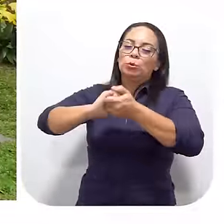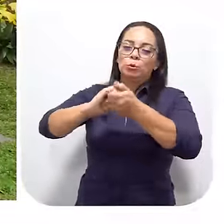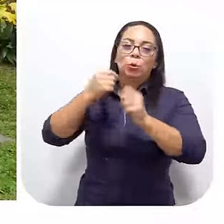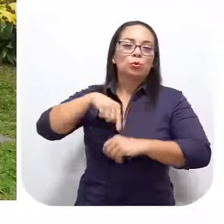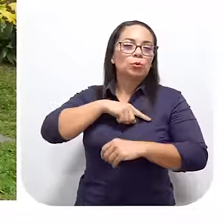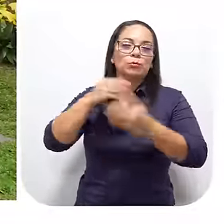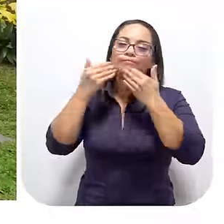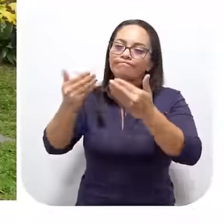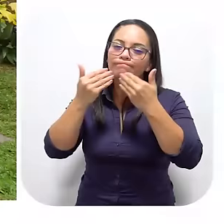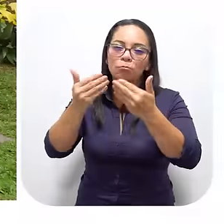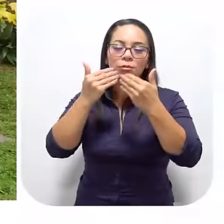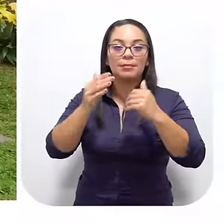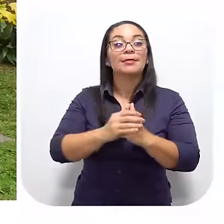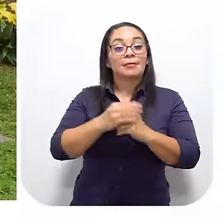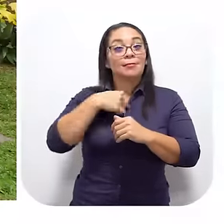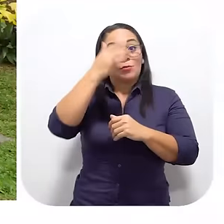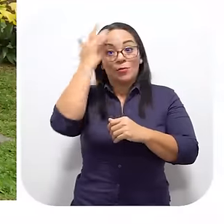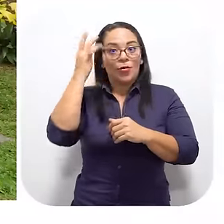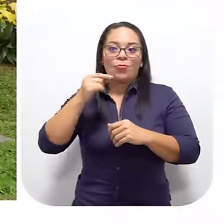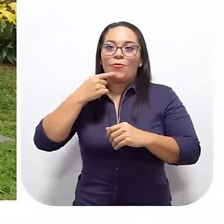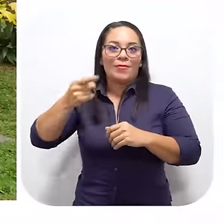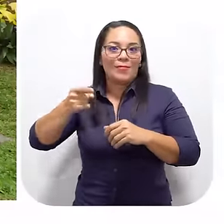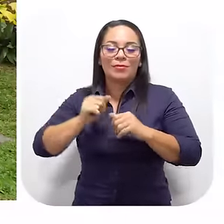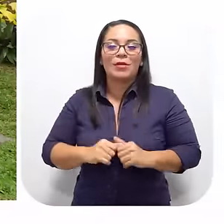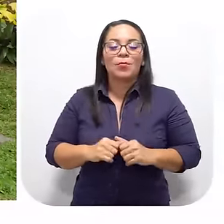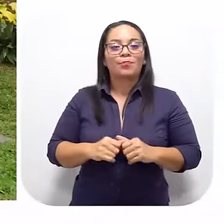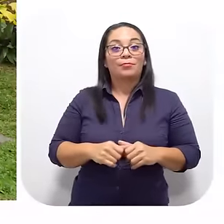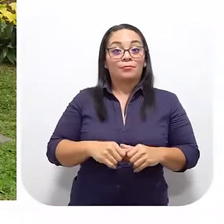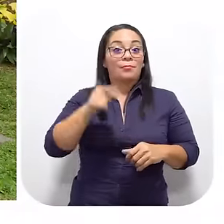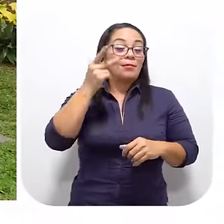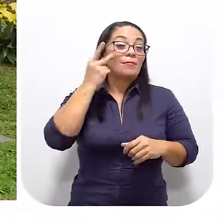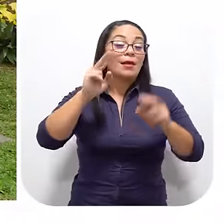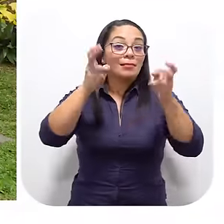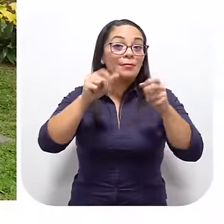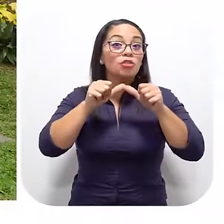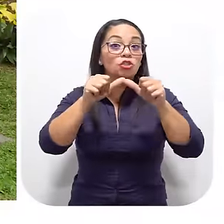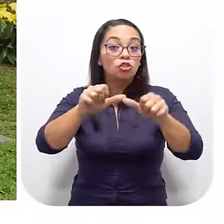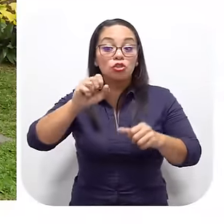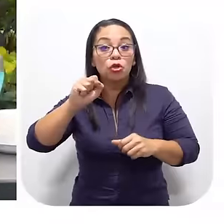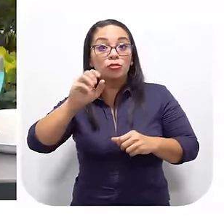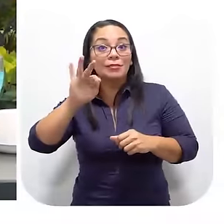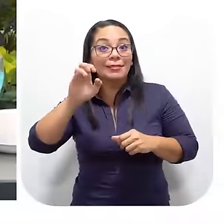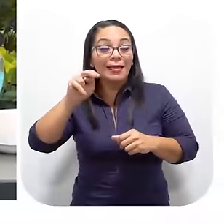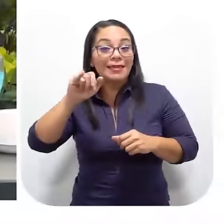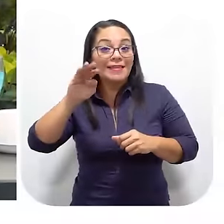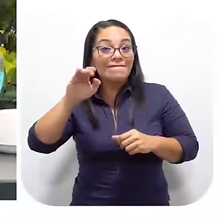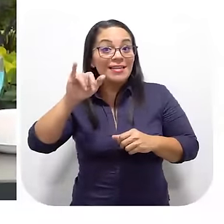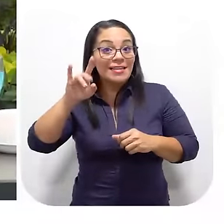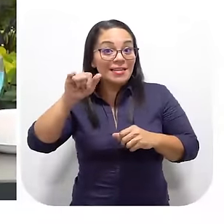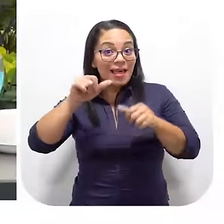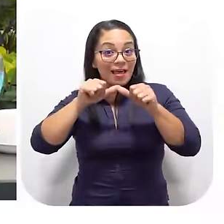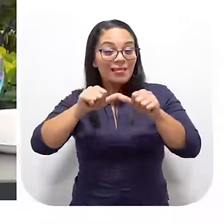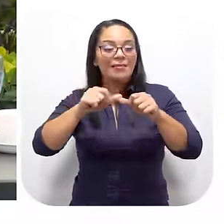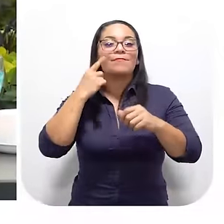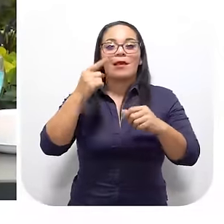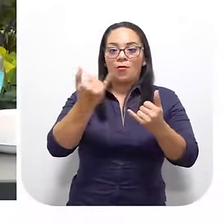casadas con nosotros En este momento Agradecerle muchísimo Se me había olvidado No lo había mencionado Sostenibilidad Don Rodrigo Ahora nosotros sabemos Que